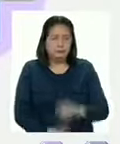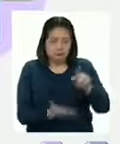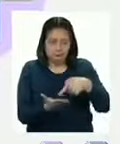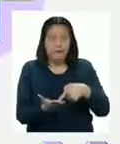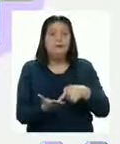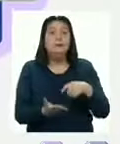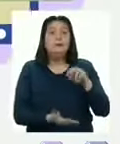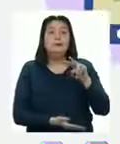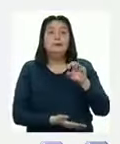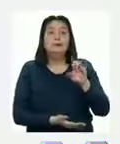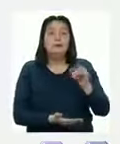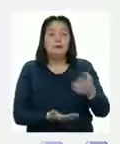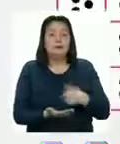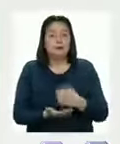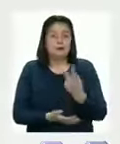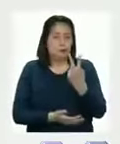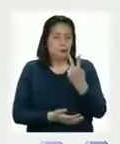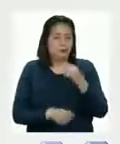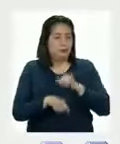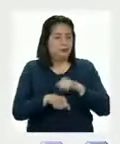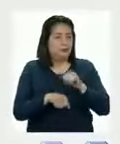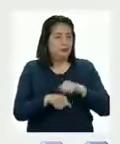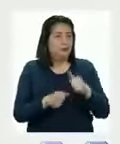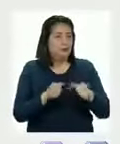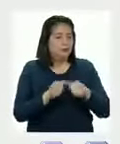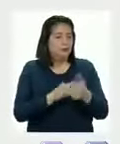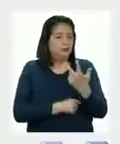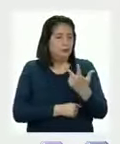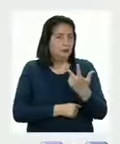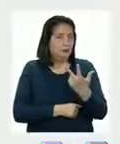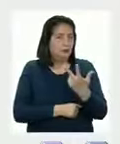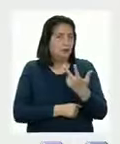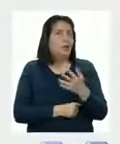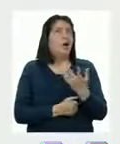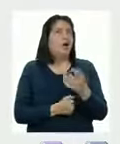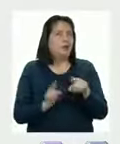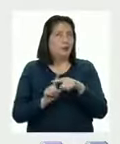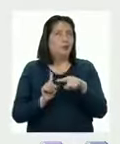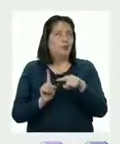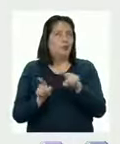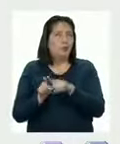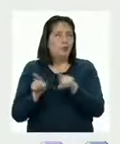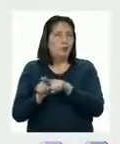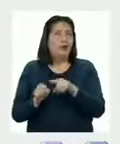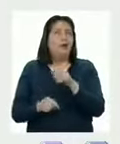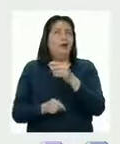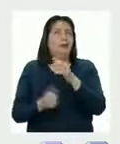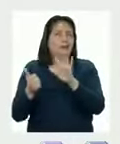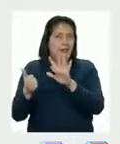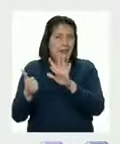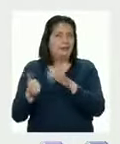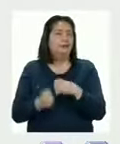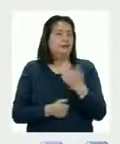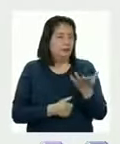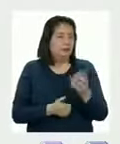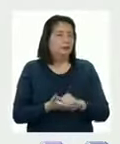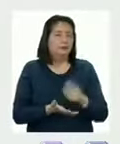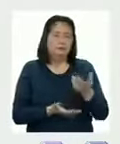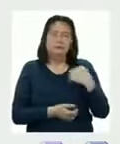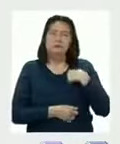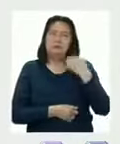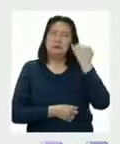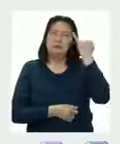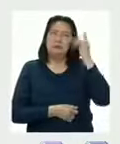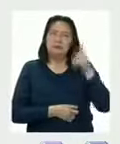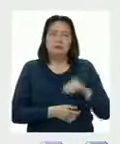Nadie nos dice que dos piedritas en la casilla del tres Equivalen a seis porque es tres más tres Por eso, ella